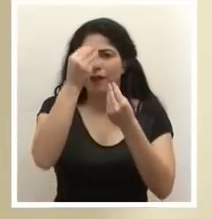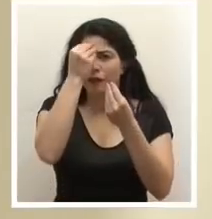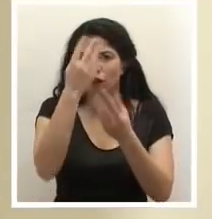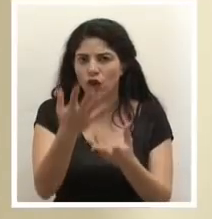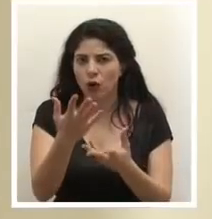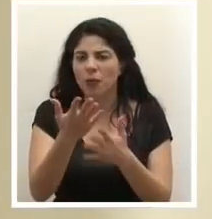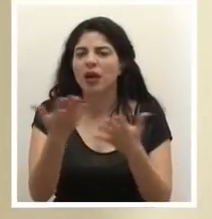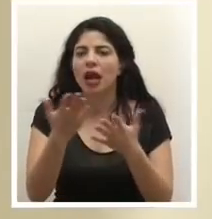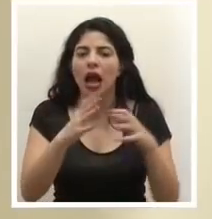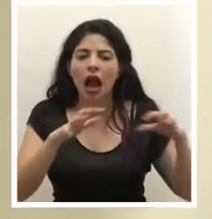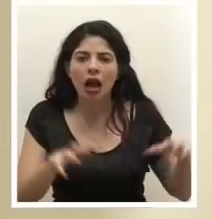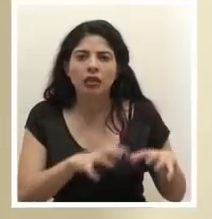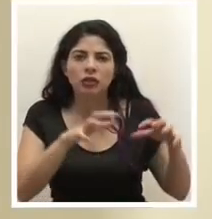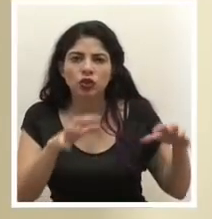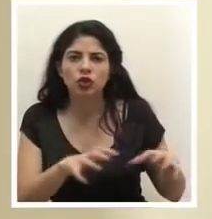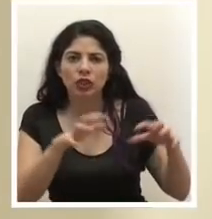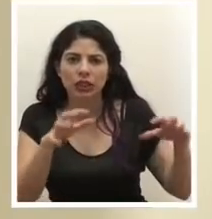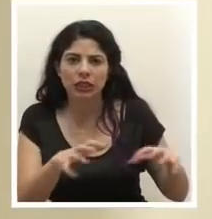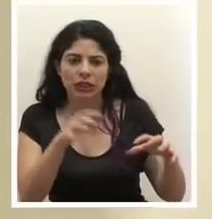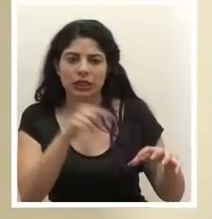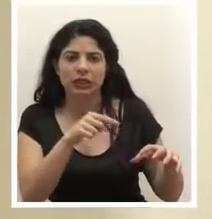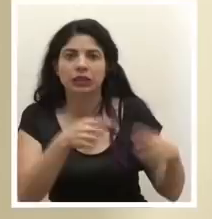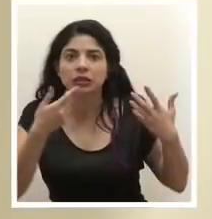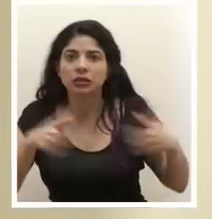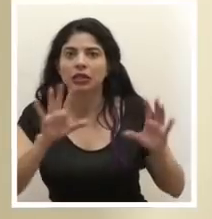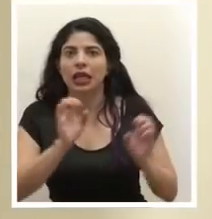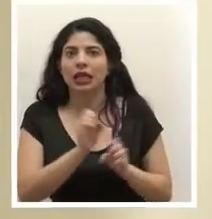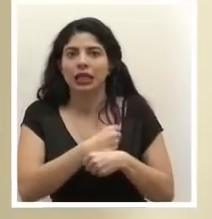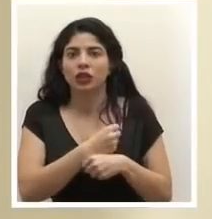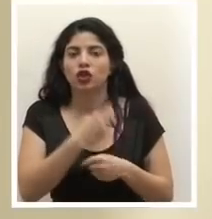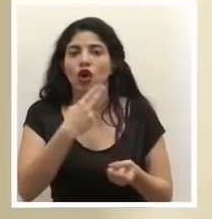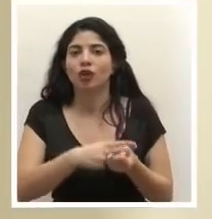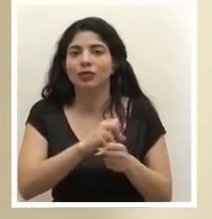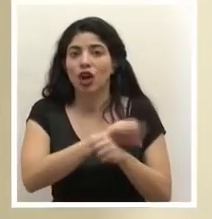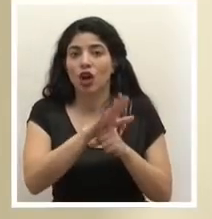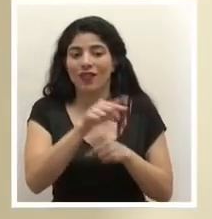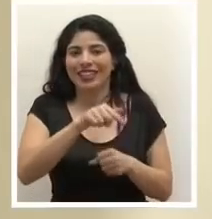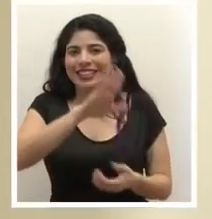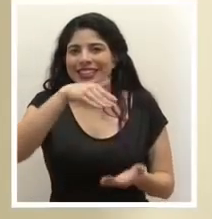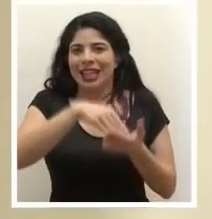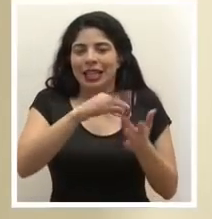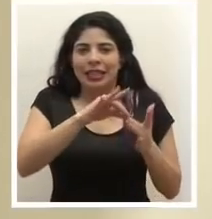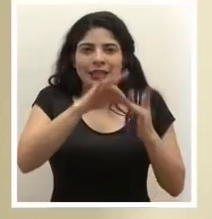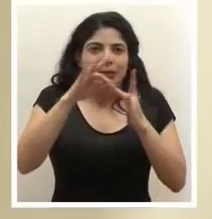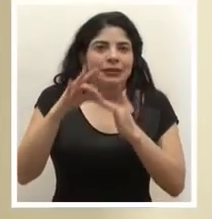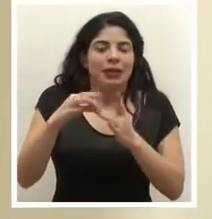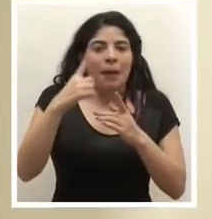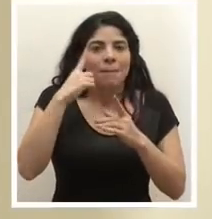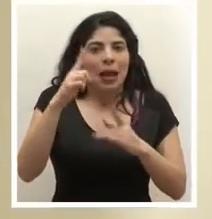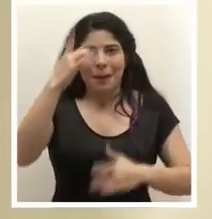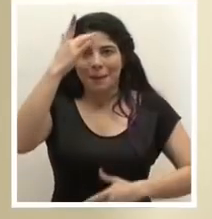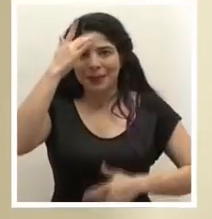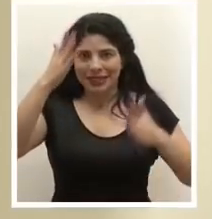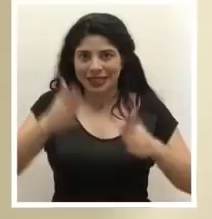todas las actividades y las acciones que se han realizado en SEACO, que es nuestro centro especializado para atender pacientes